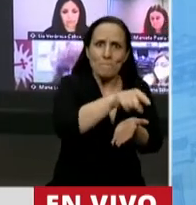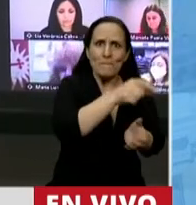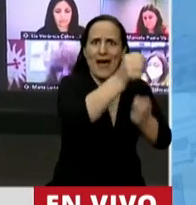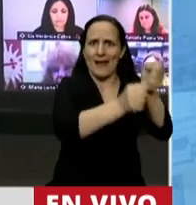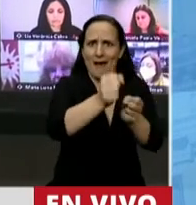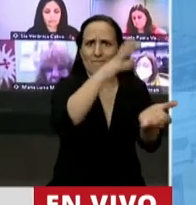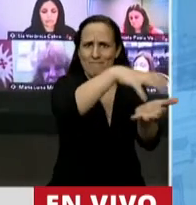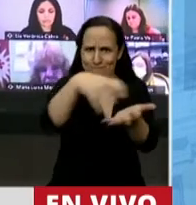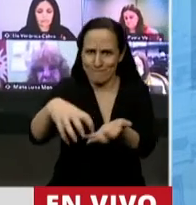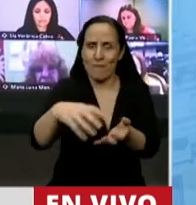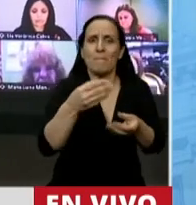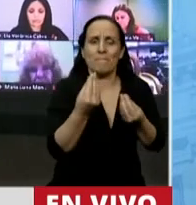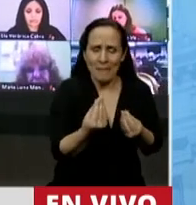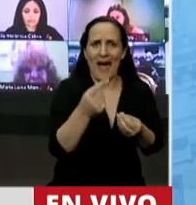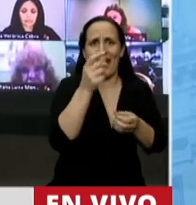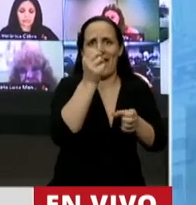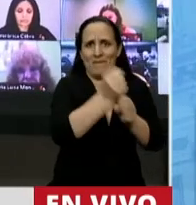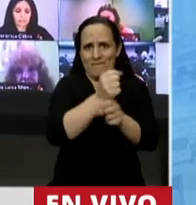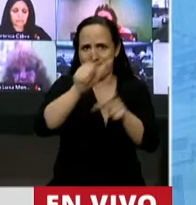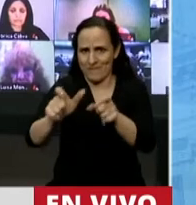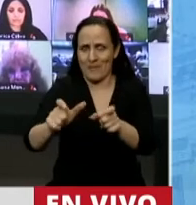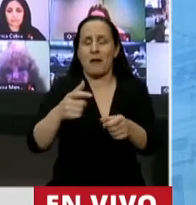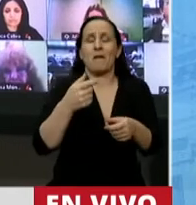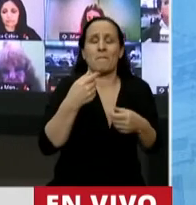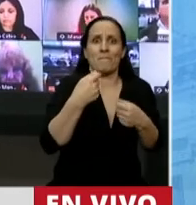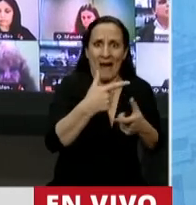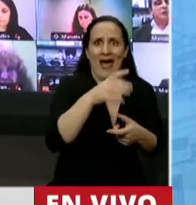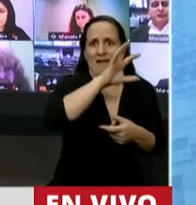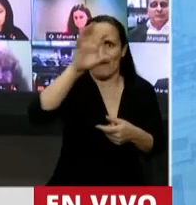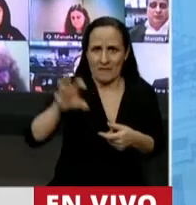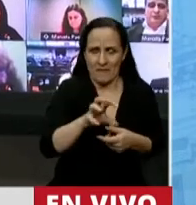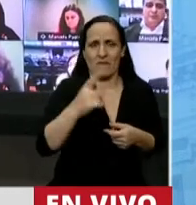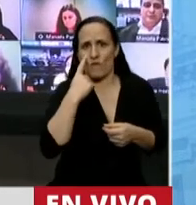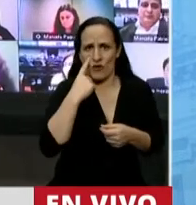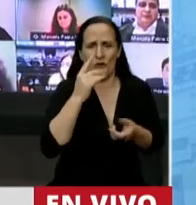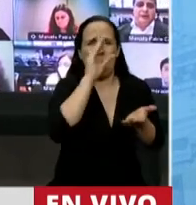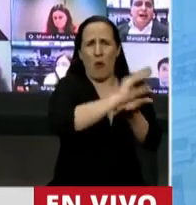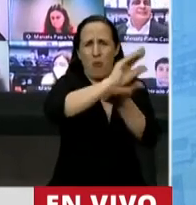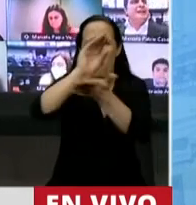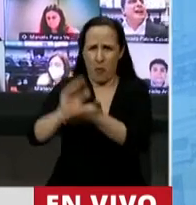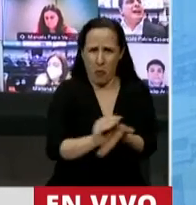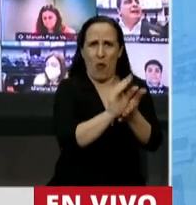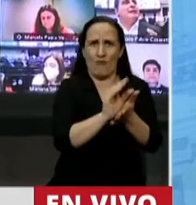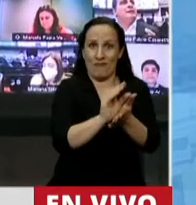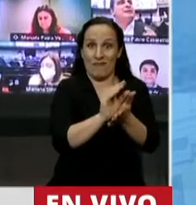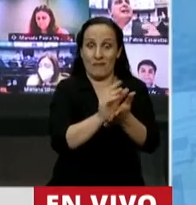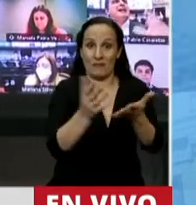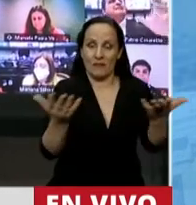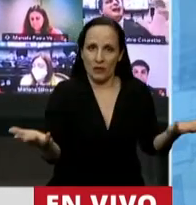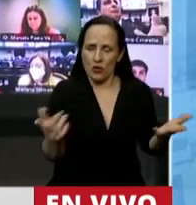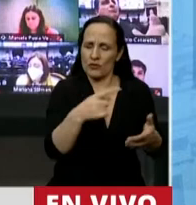de los empleos, de las provincias y de los municipios. Así que si analizamos